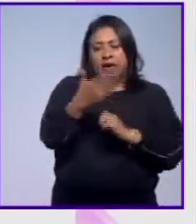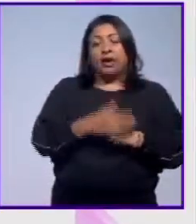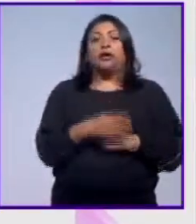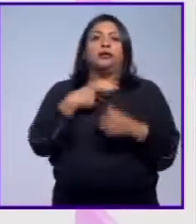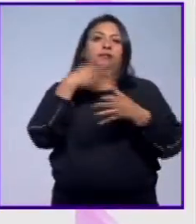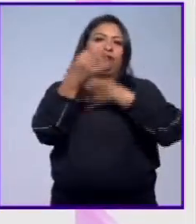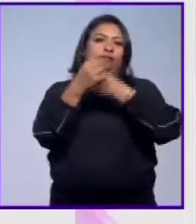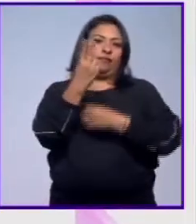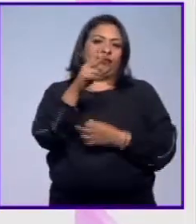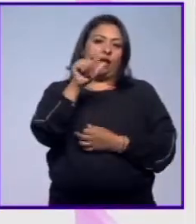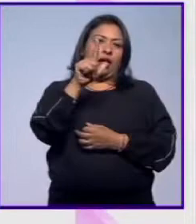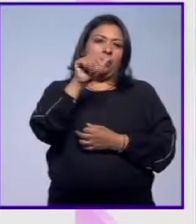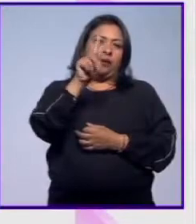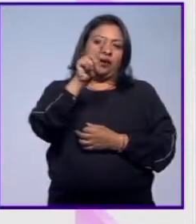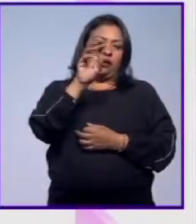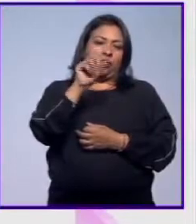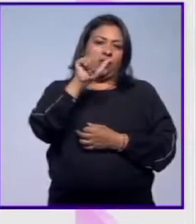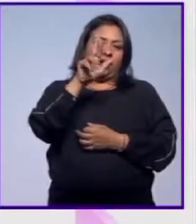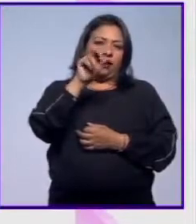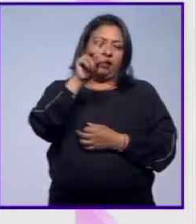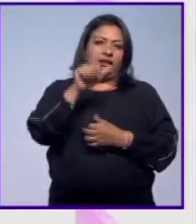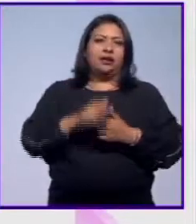Noticias 22, Alberto Aranda.